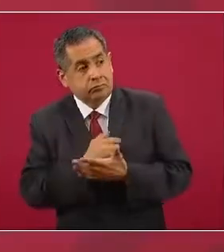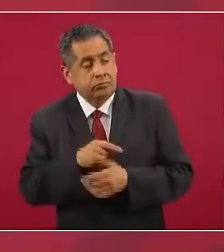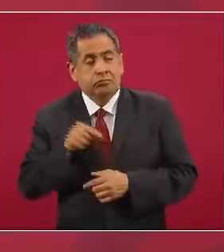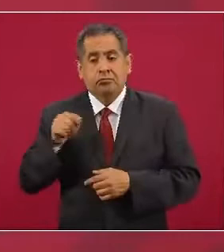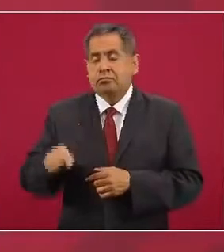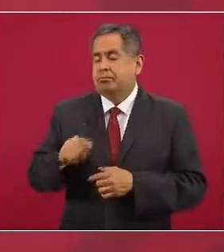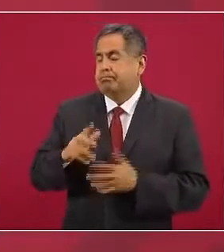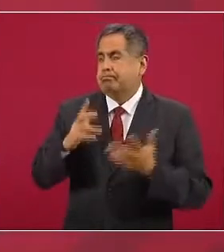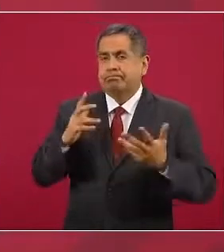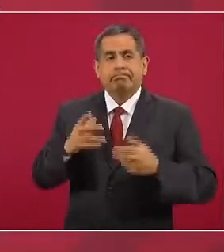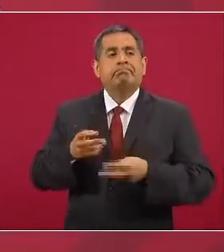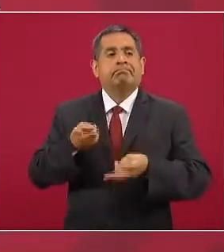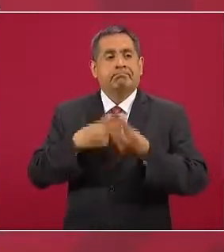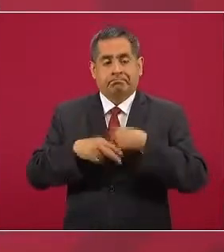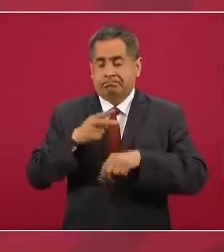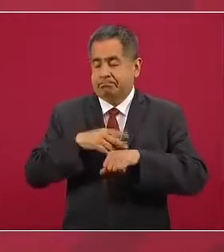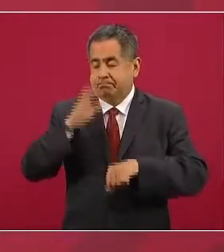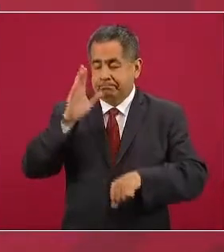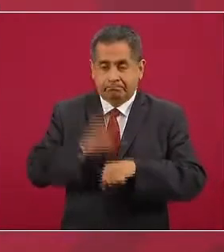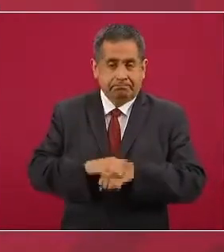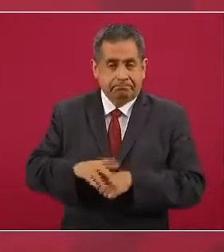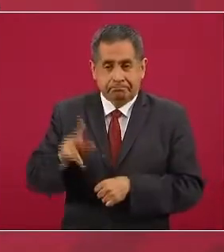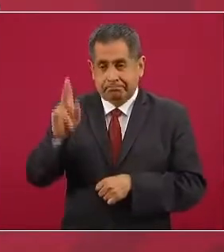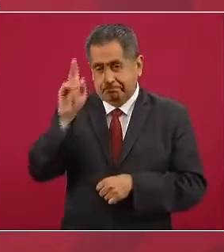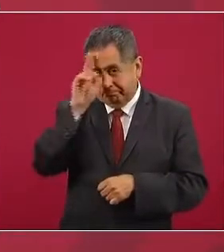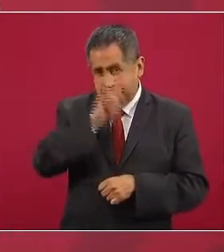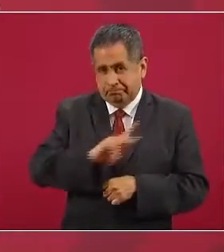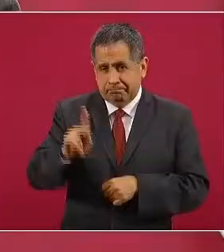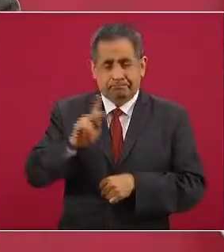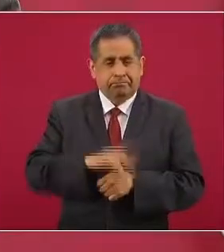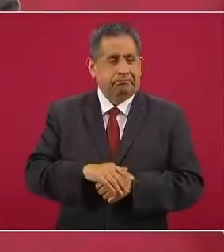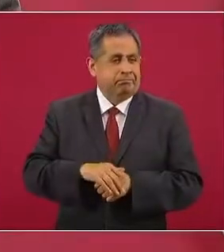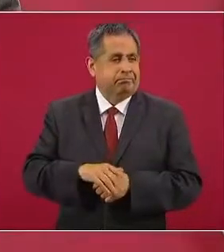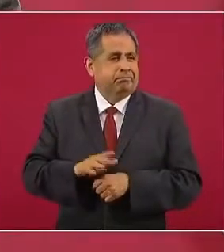huracán fase 5.